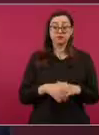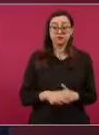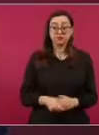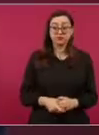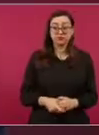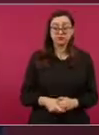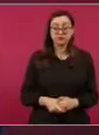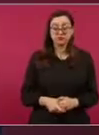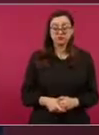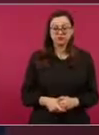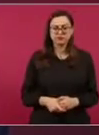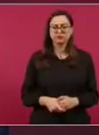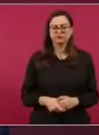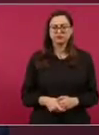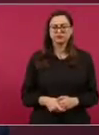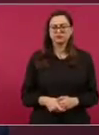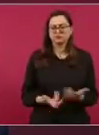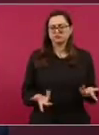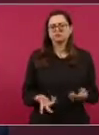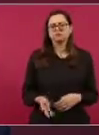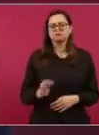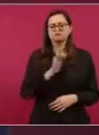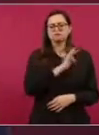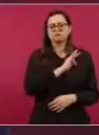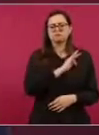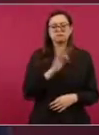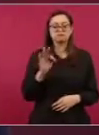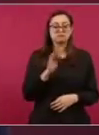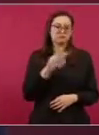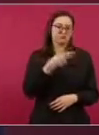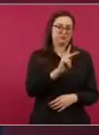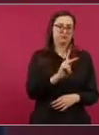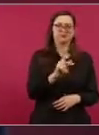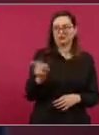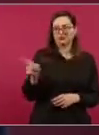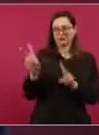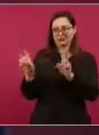Pues pueden hacerlo. Pero también lo otro.